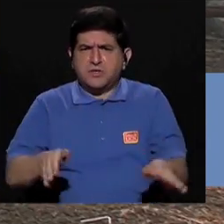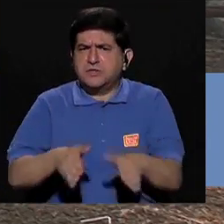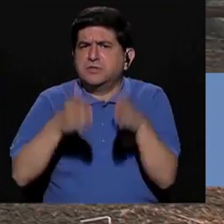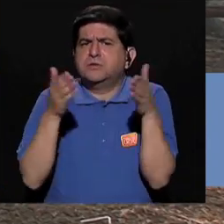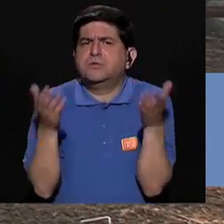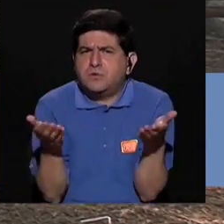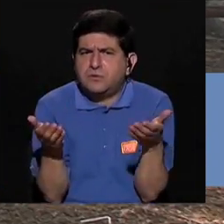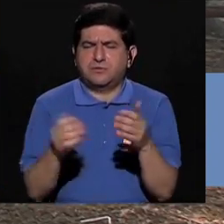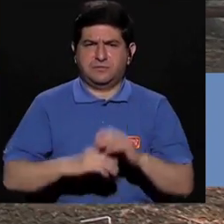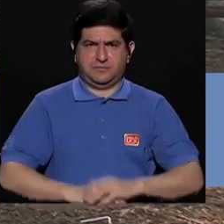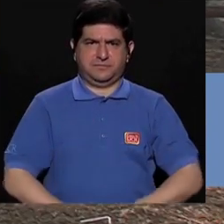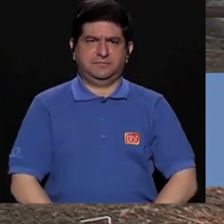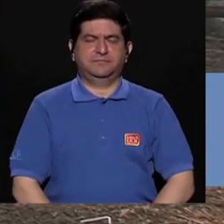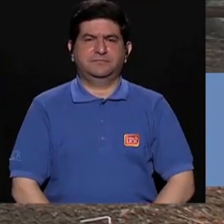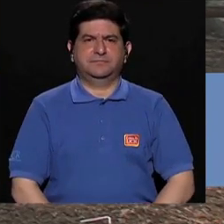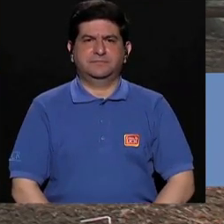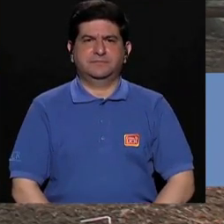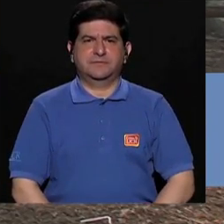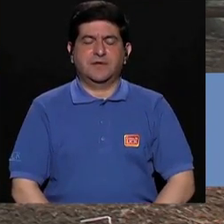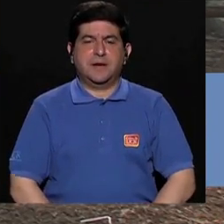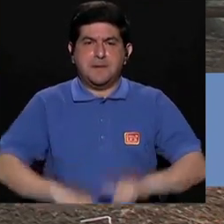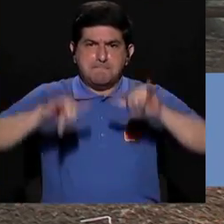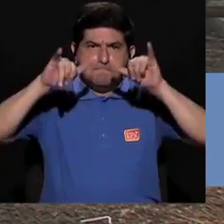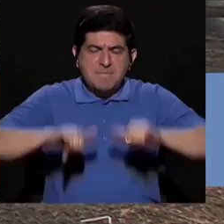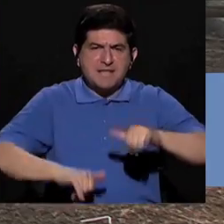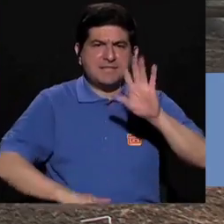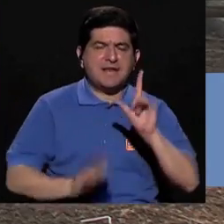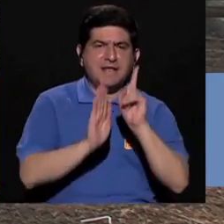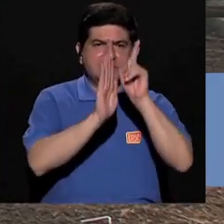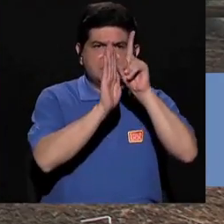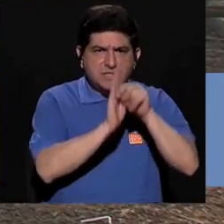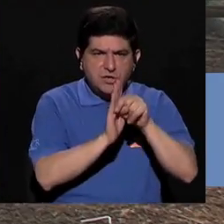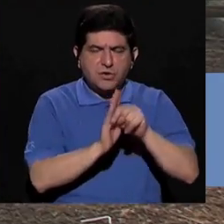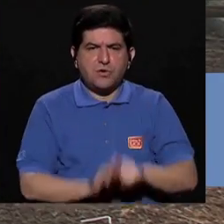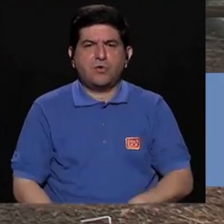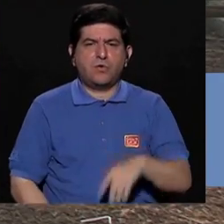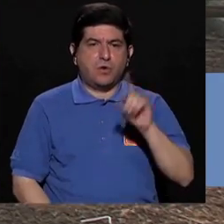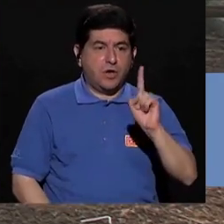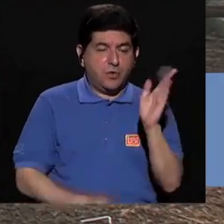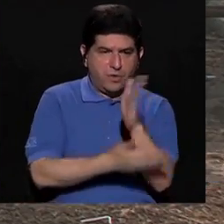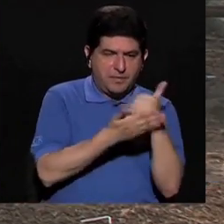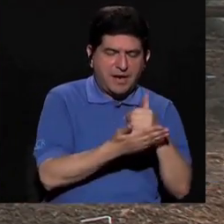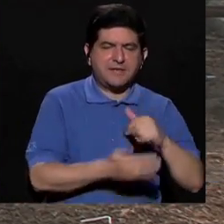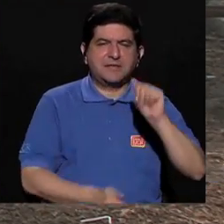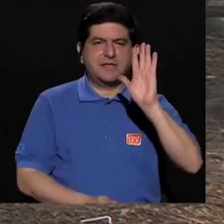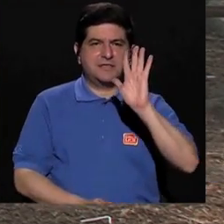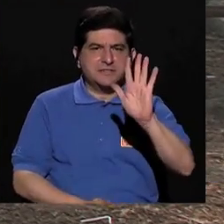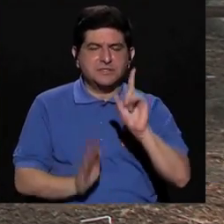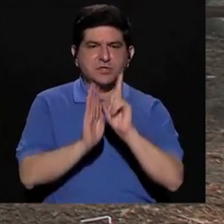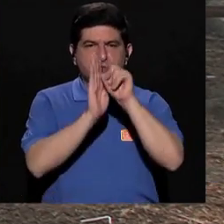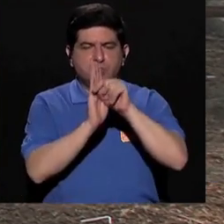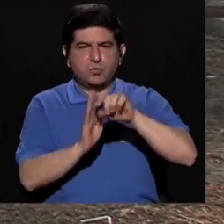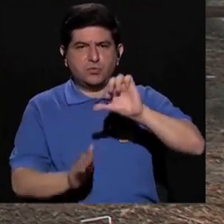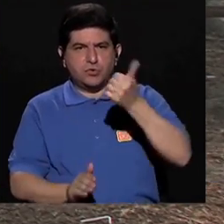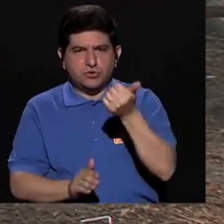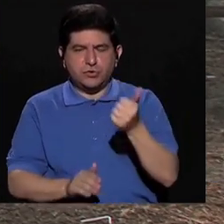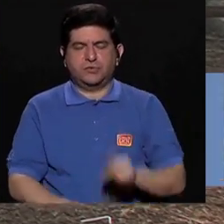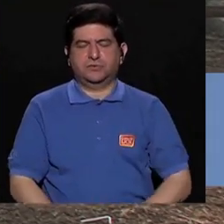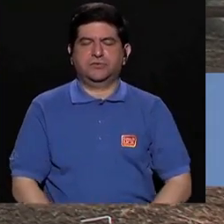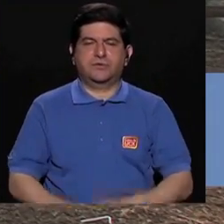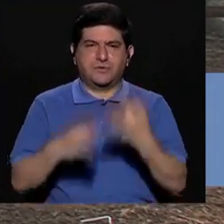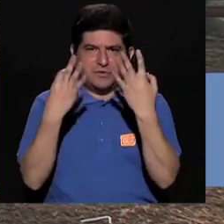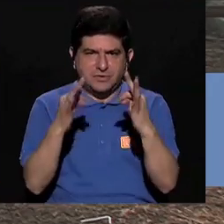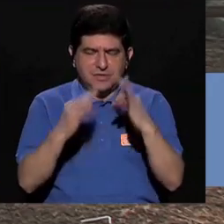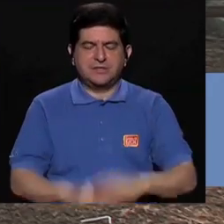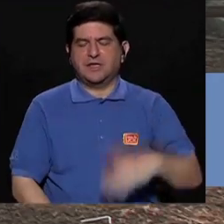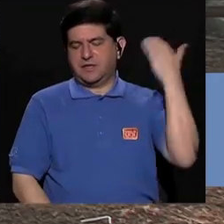haciendo que el movimiento se mantenga por cinco segundos de un lado y cinco segundos del otro. Siempre tratando de